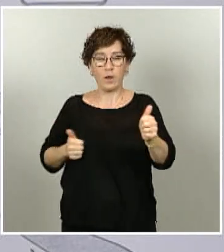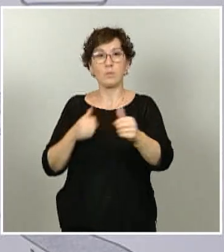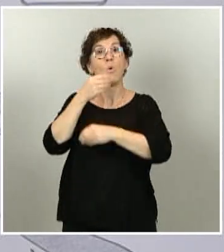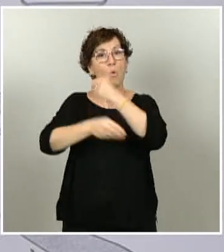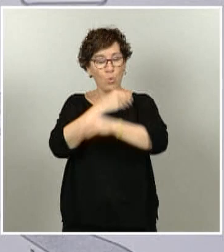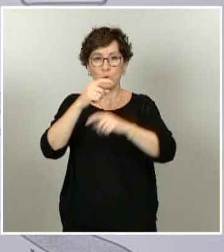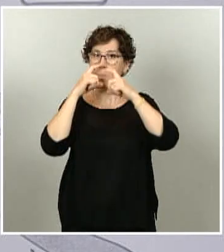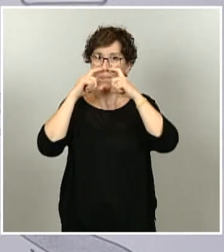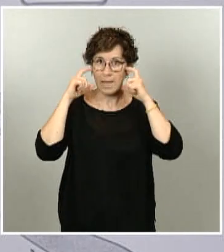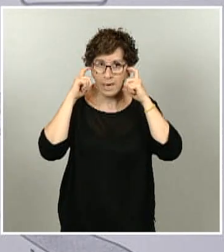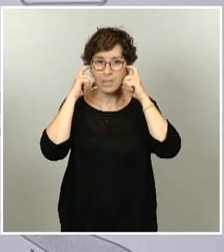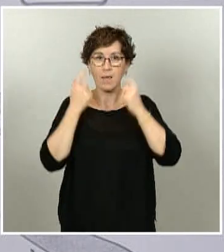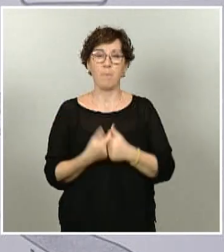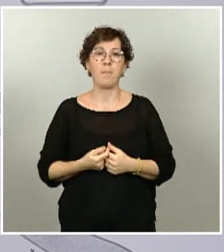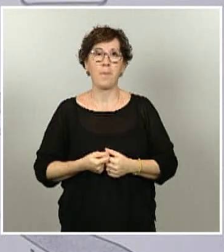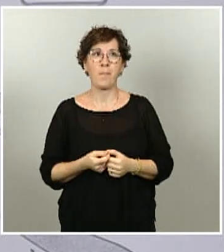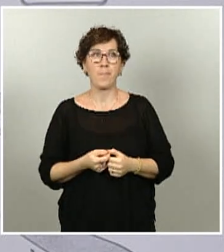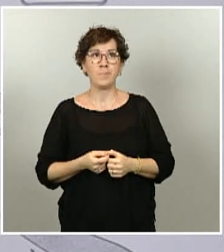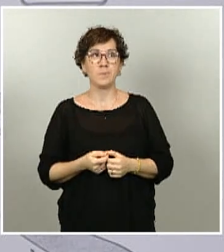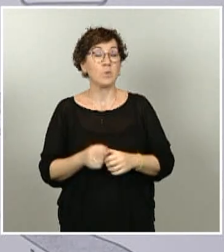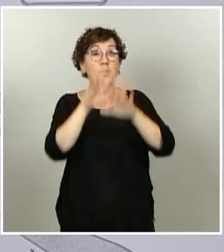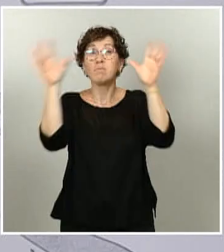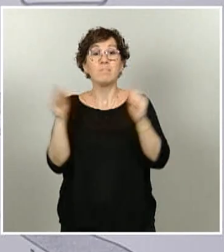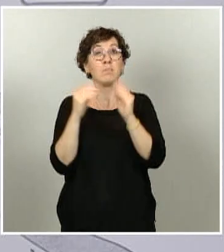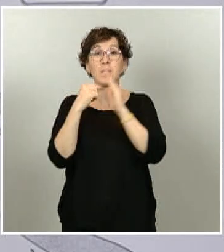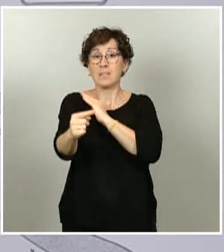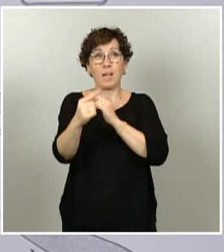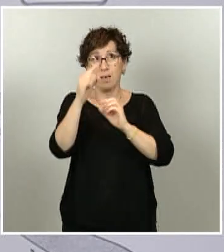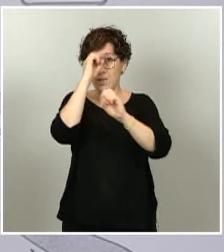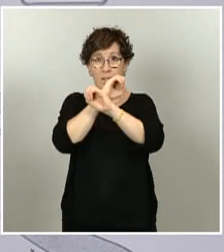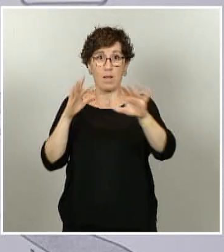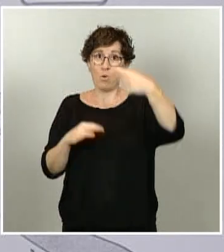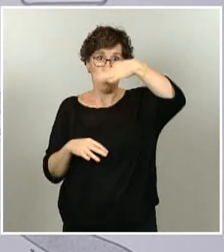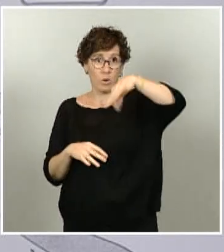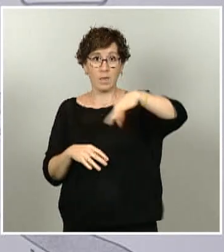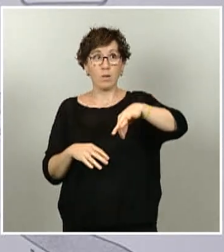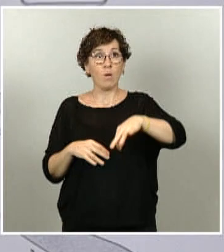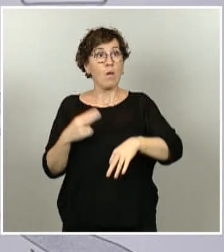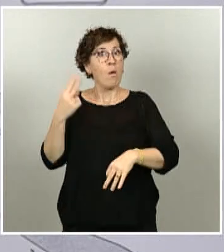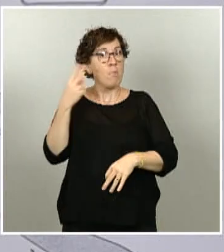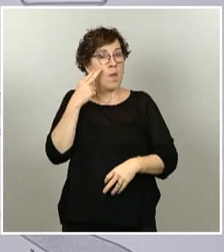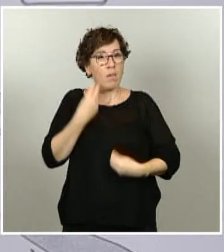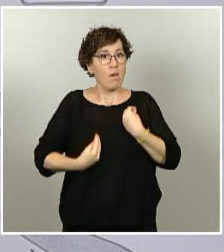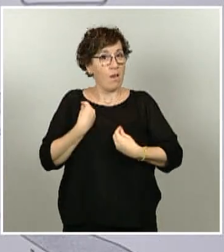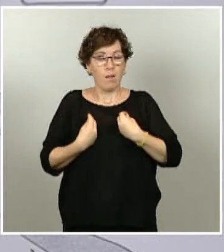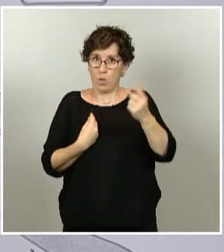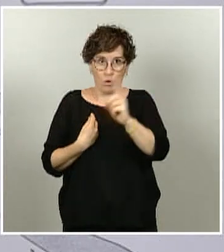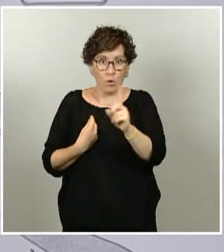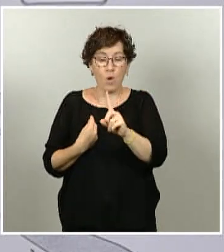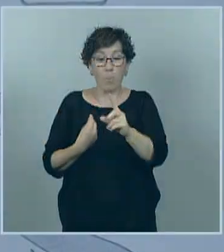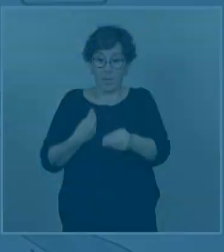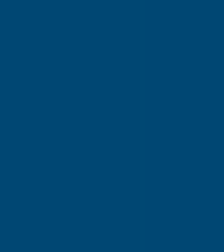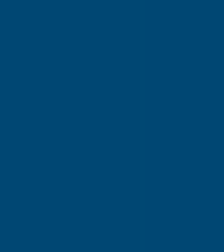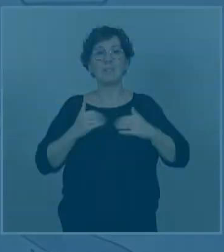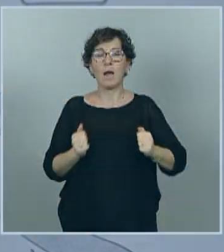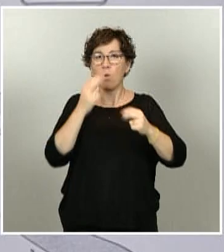La consigna, en consecuencia, es una. No hemos de actuar con miedo, pero hemos de actuar con una extremada prudencia y responsabilidad.